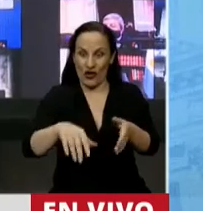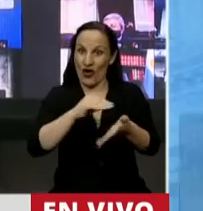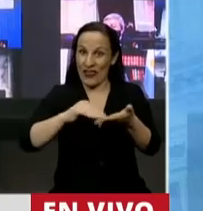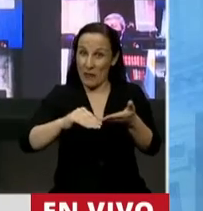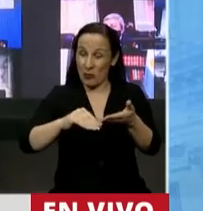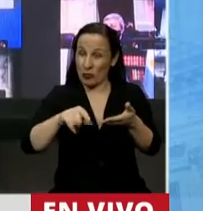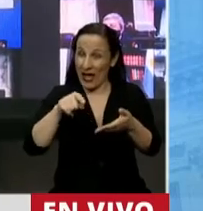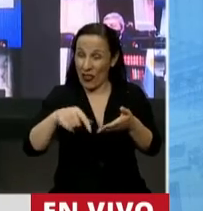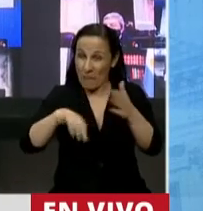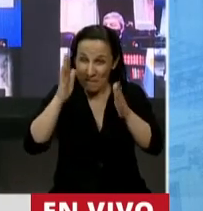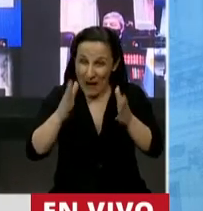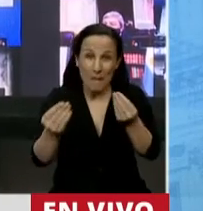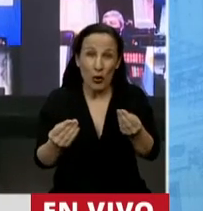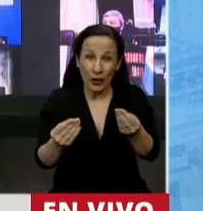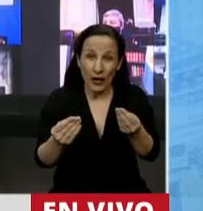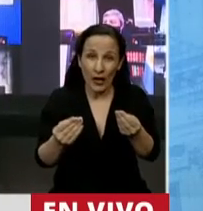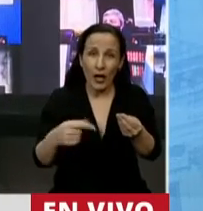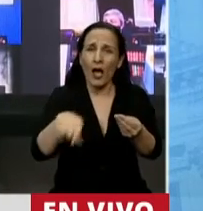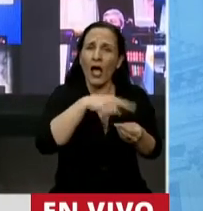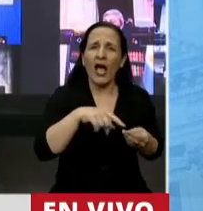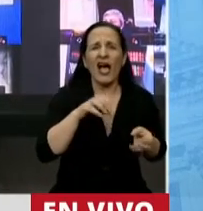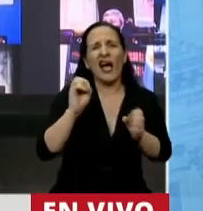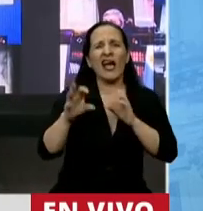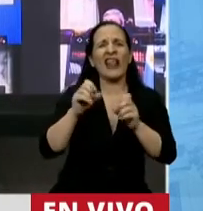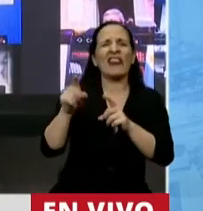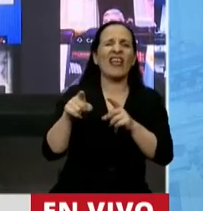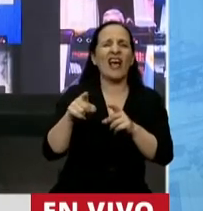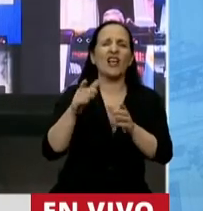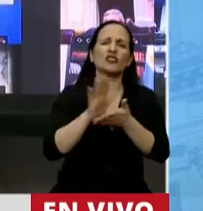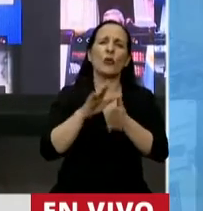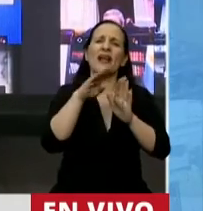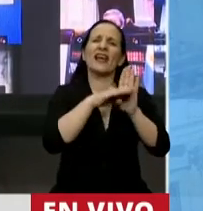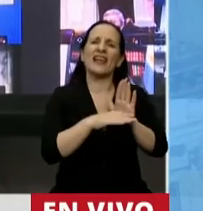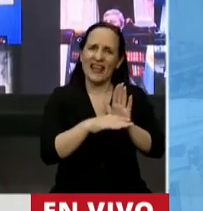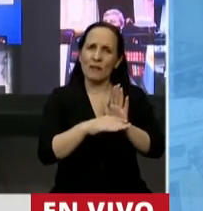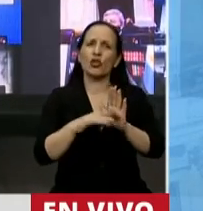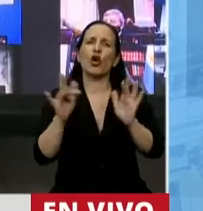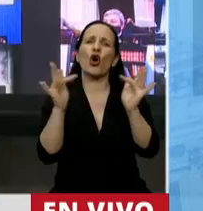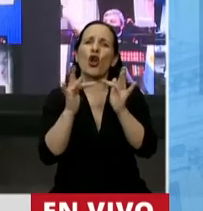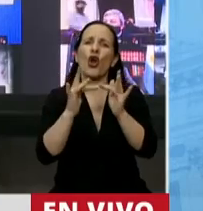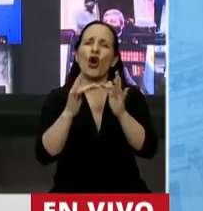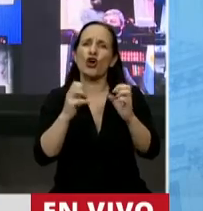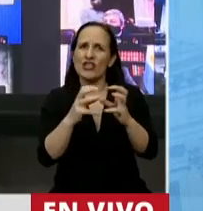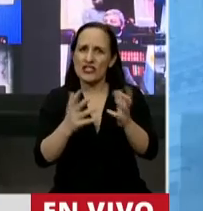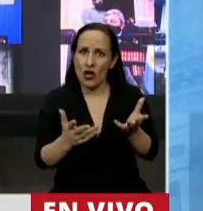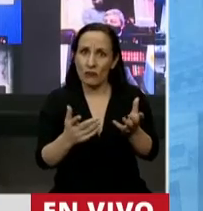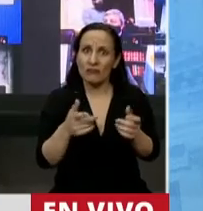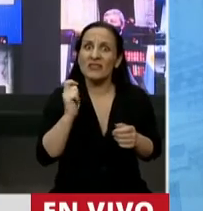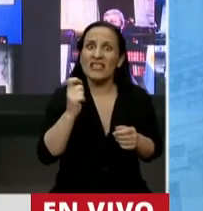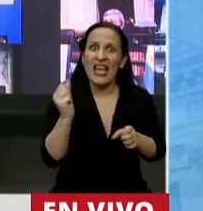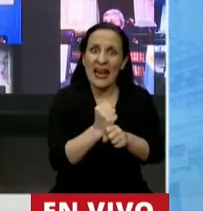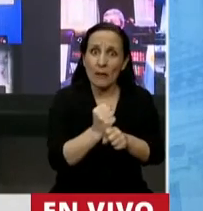Diputados, cuando criticamos el protocolo de sesiones remotas que también nosotros hemos aprobado